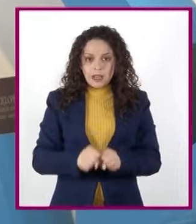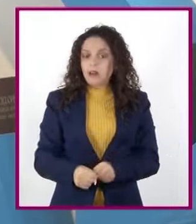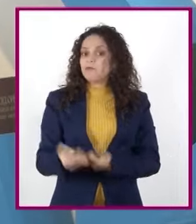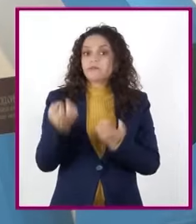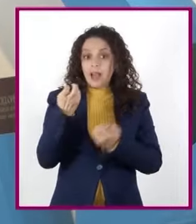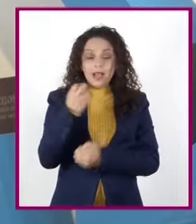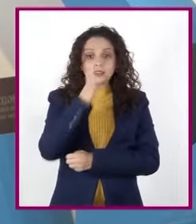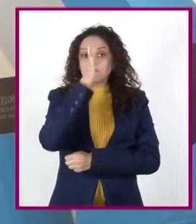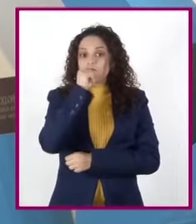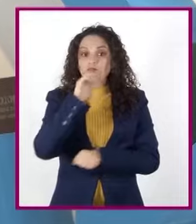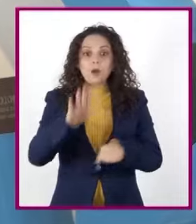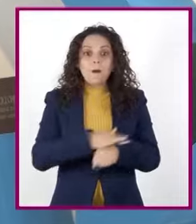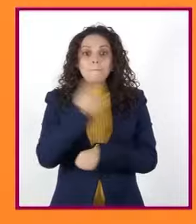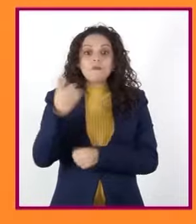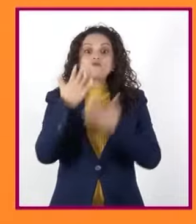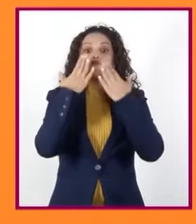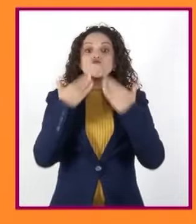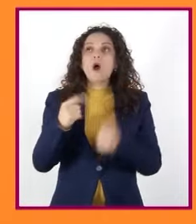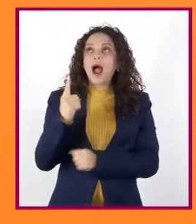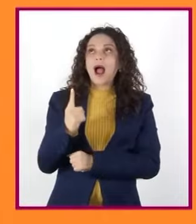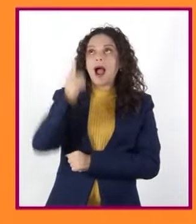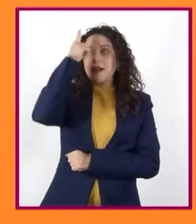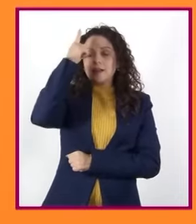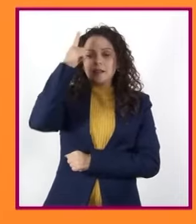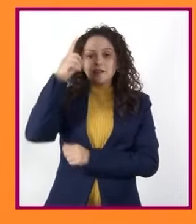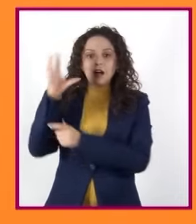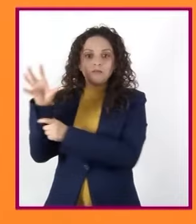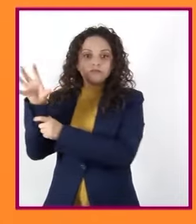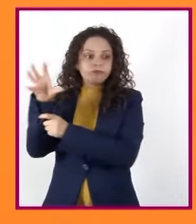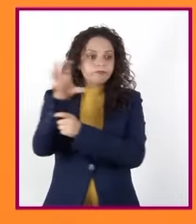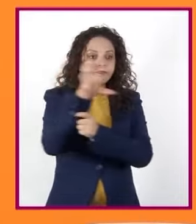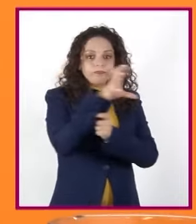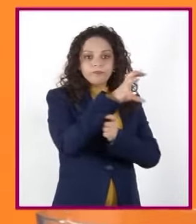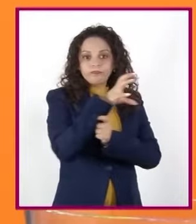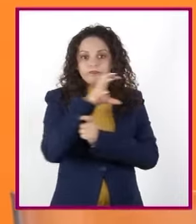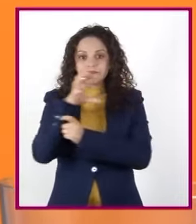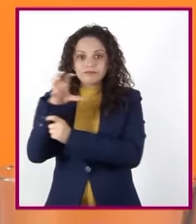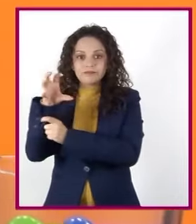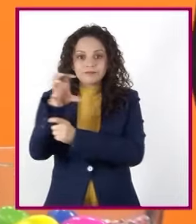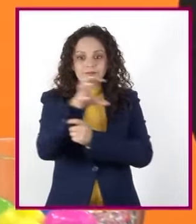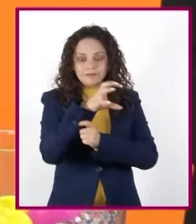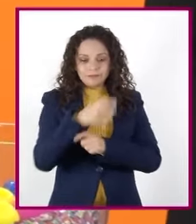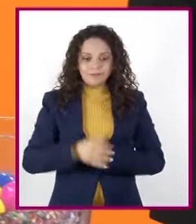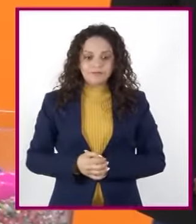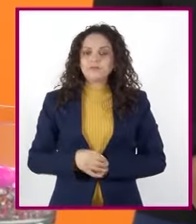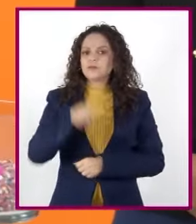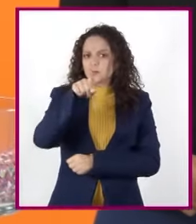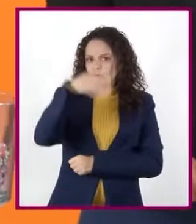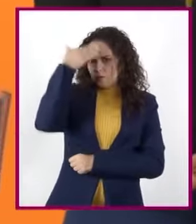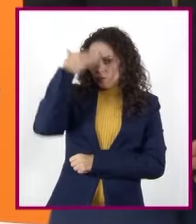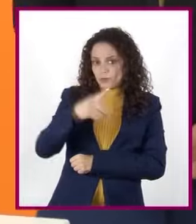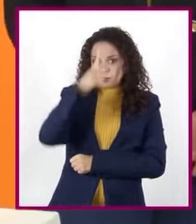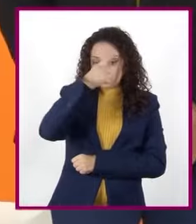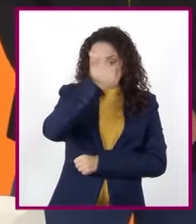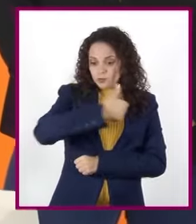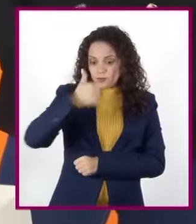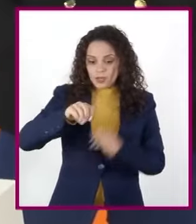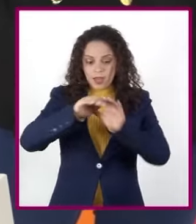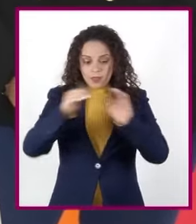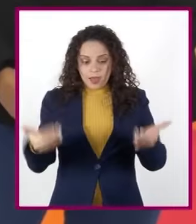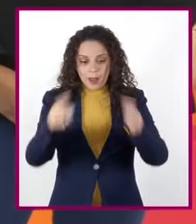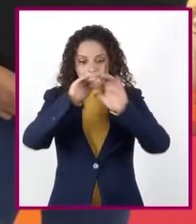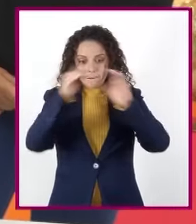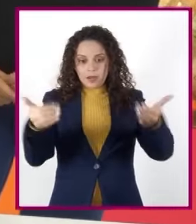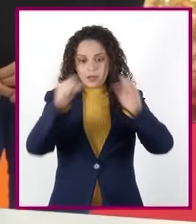satélites orbitando la atmósfera. ¿Sabían que las zonas de transición entre cada una de las capas atmosféricas se